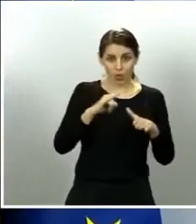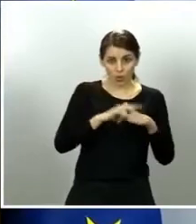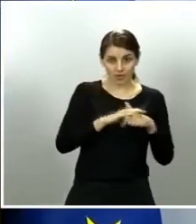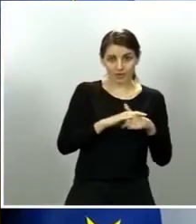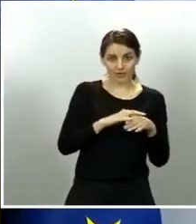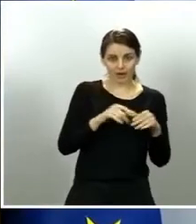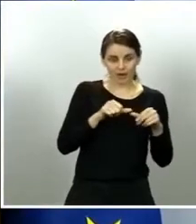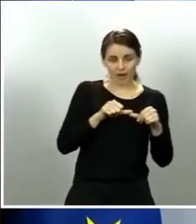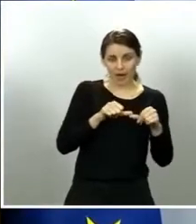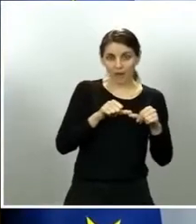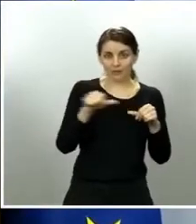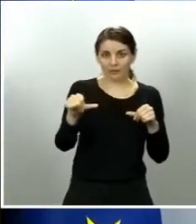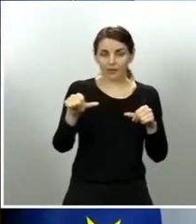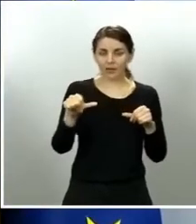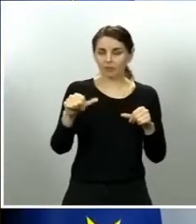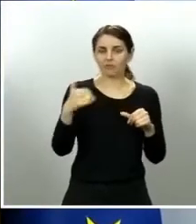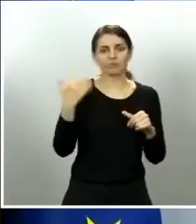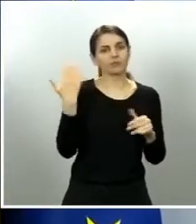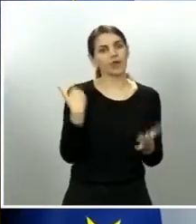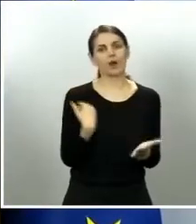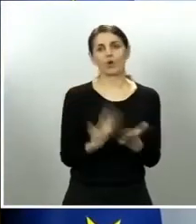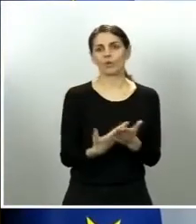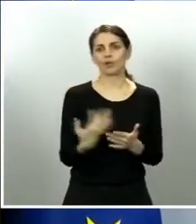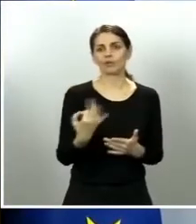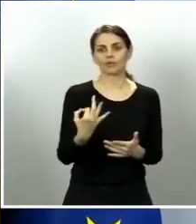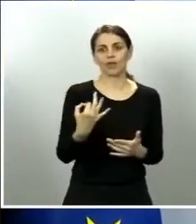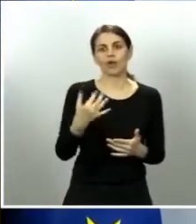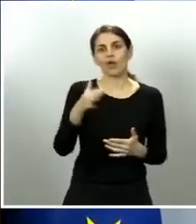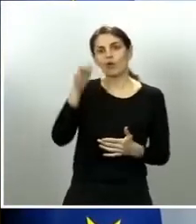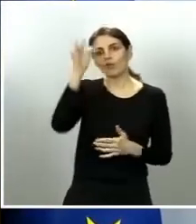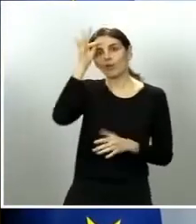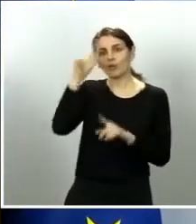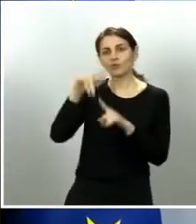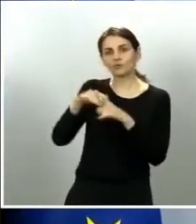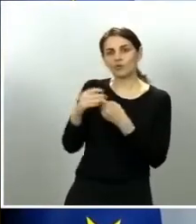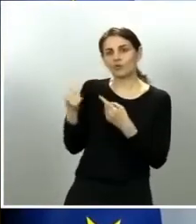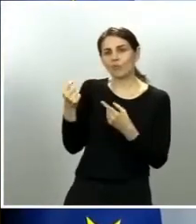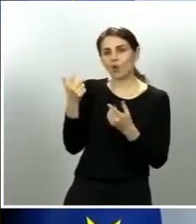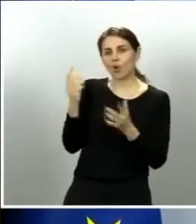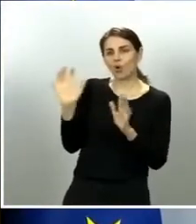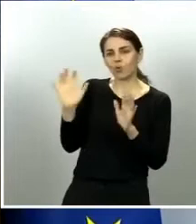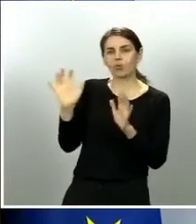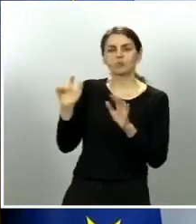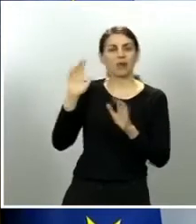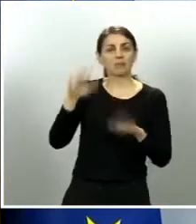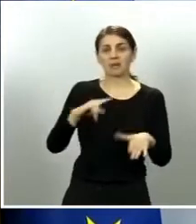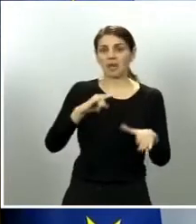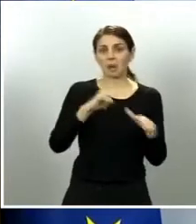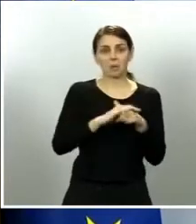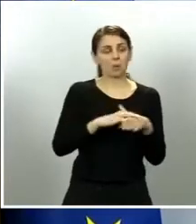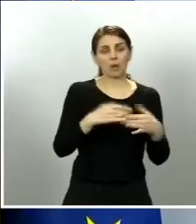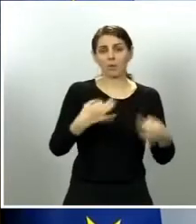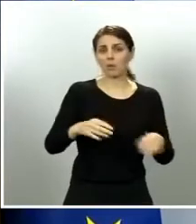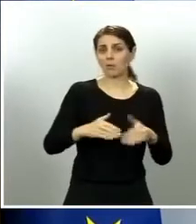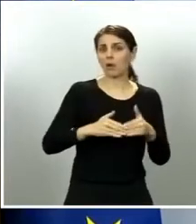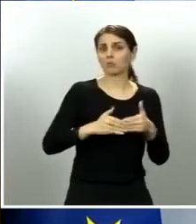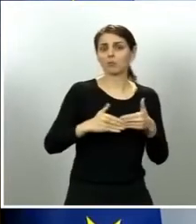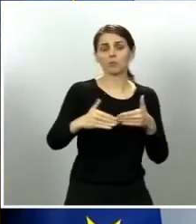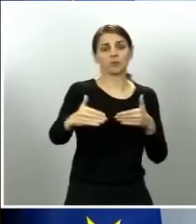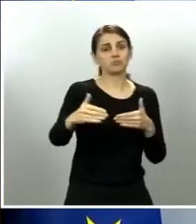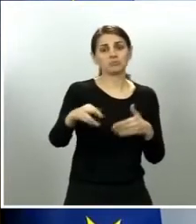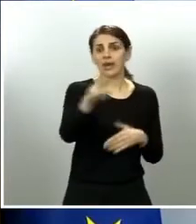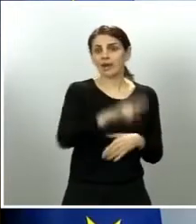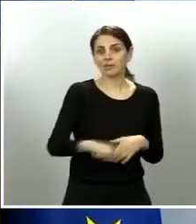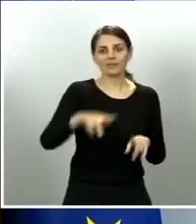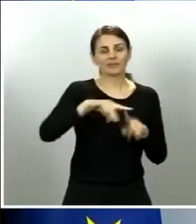pequeños movimientos un poco desconcertantes para el conjunto de la sociedad ya no han tenido lugar pero